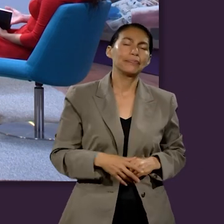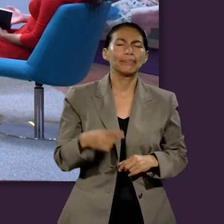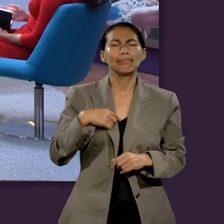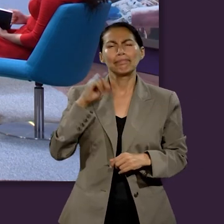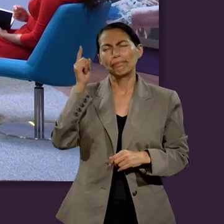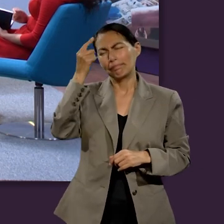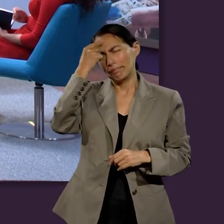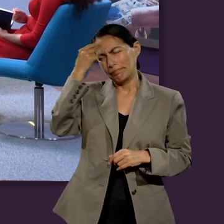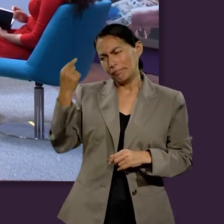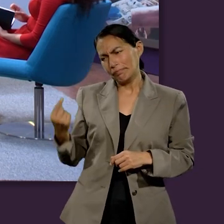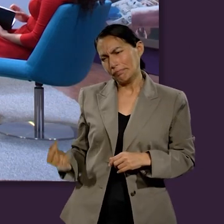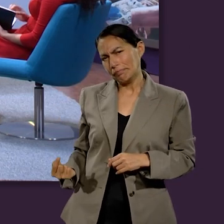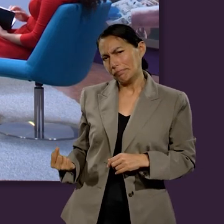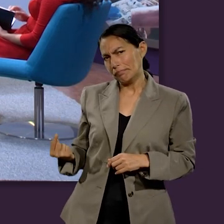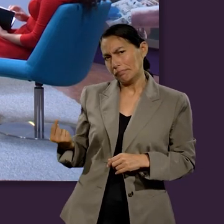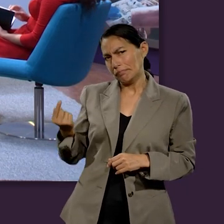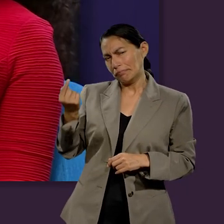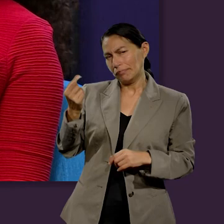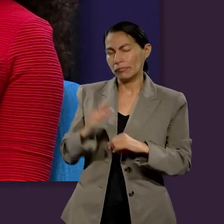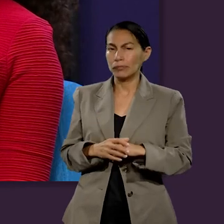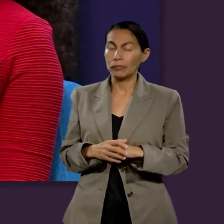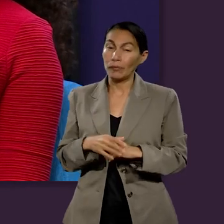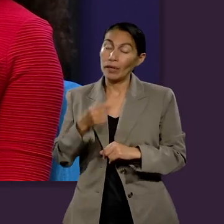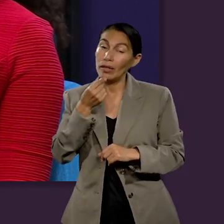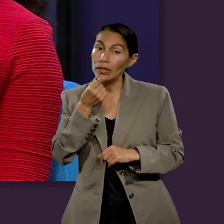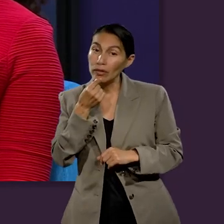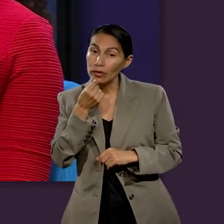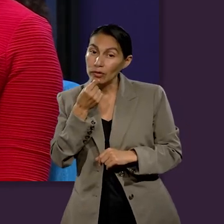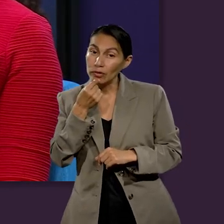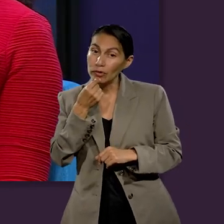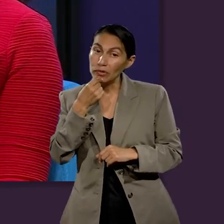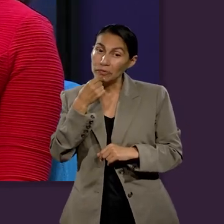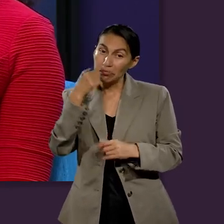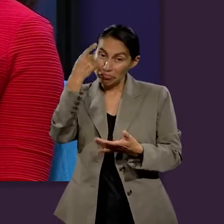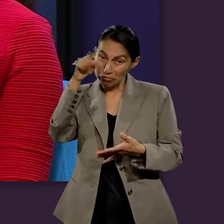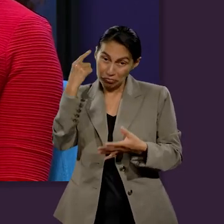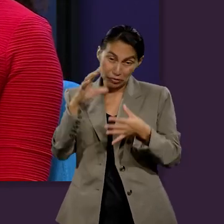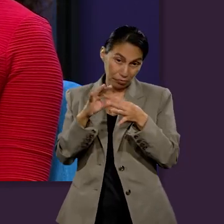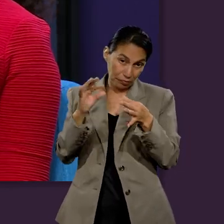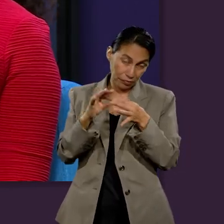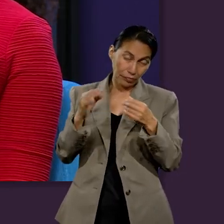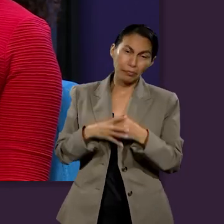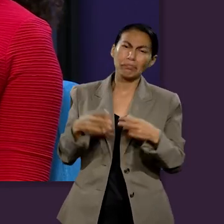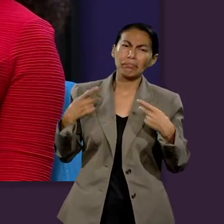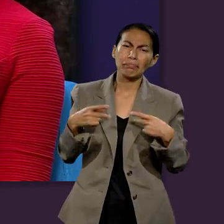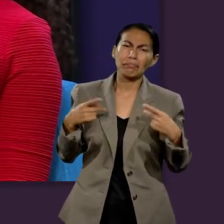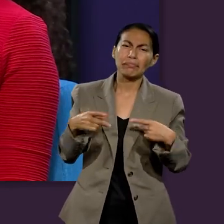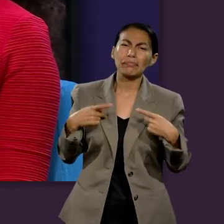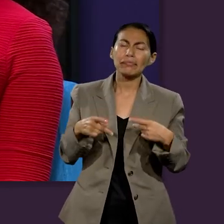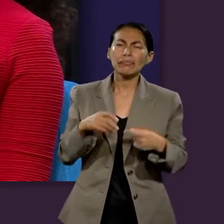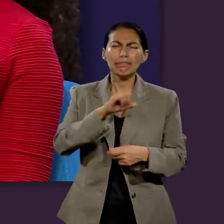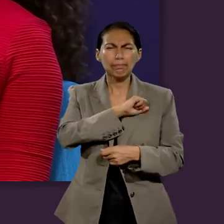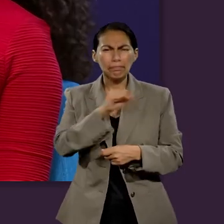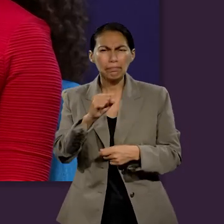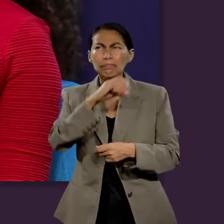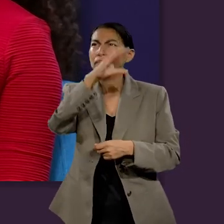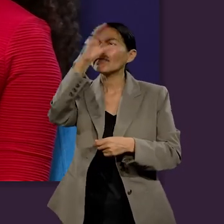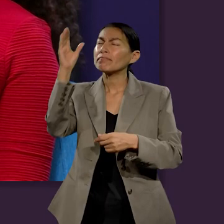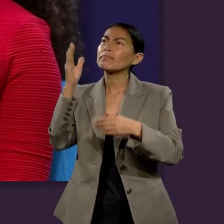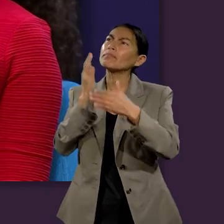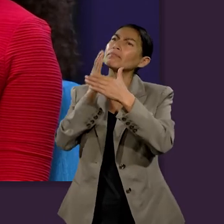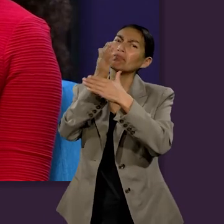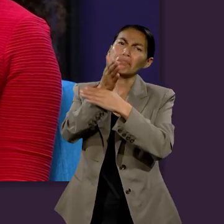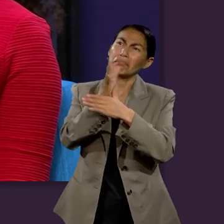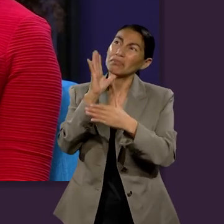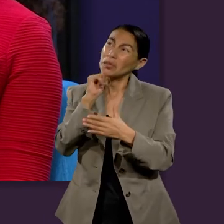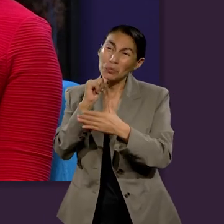ese amor. Yo recuerdo cuando era pequeña y la forma más fácil en la que de pronto a los niños se nos explicaba por qué los malos no podían estar